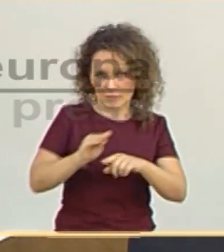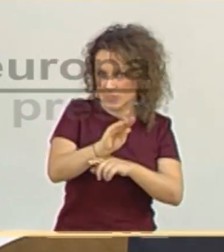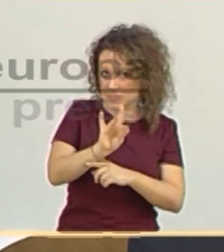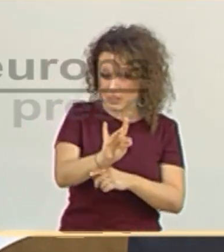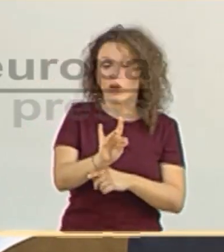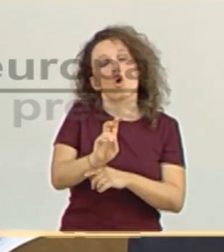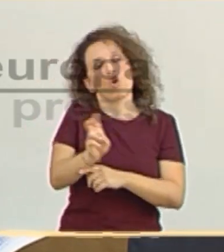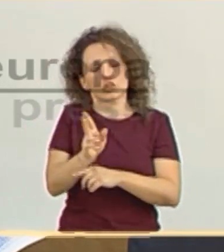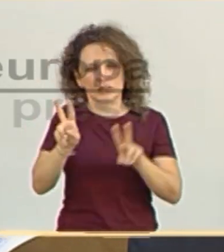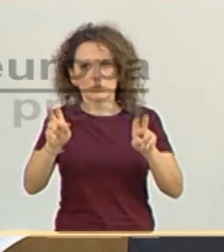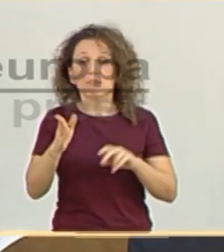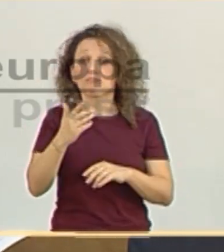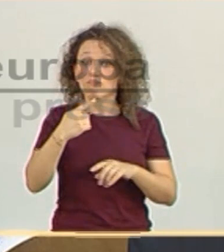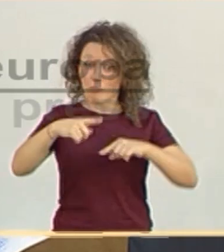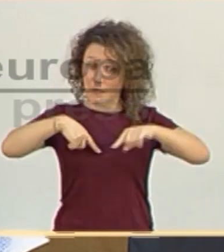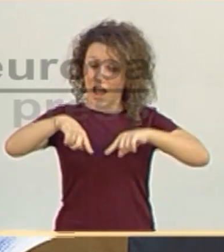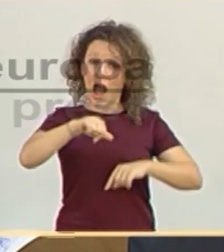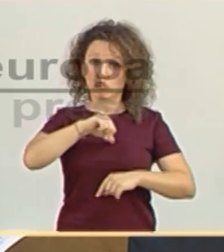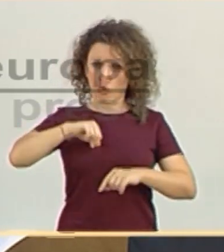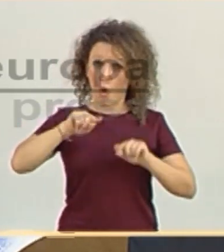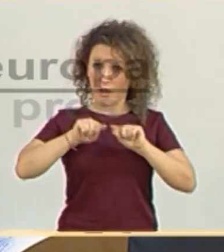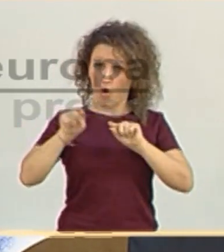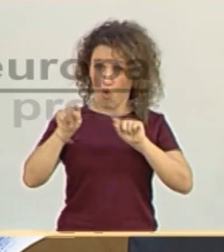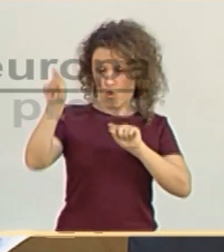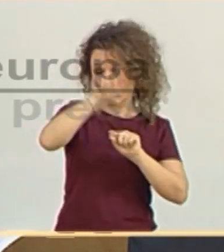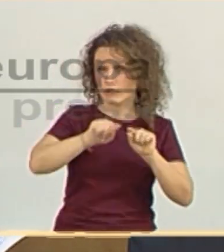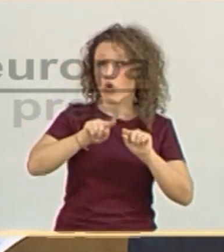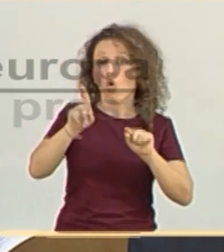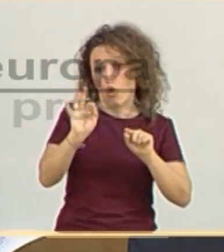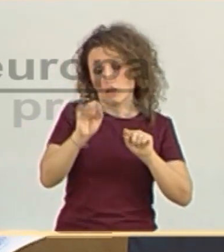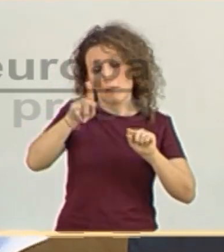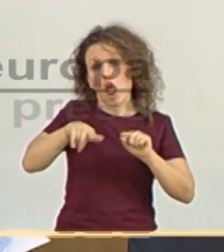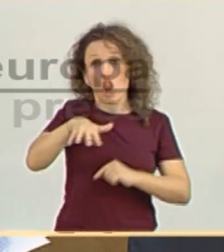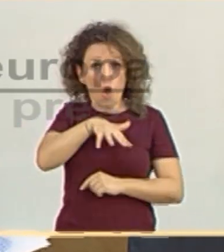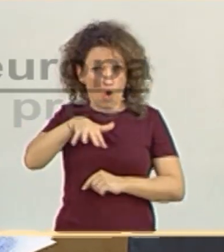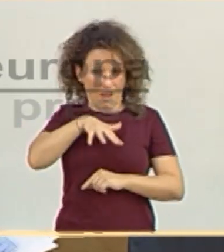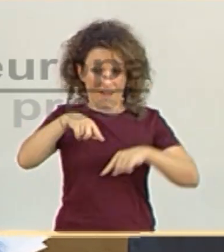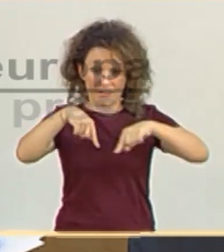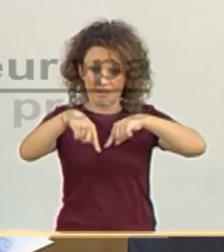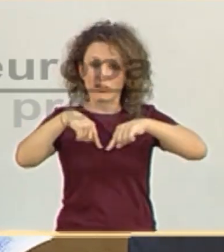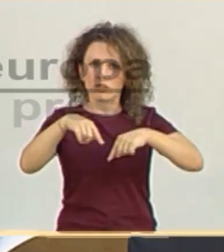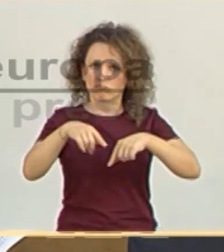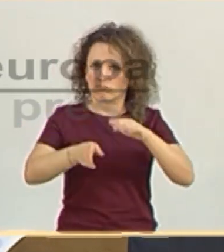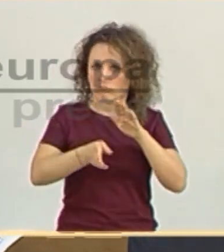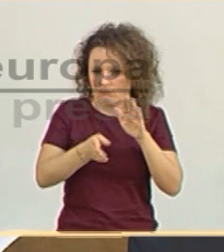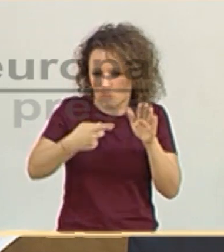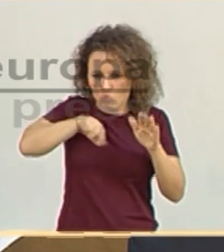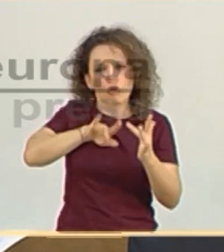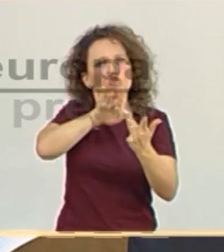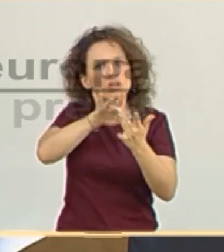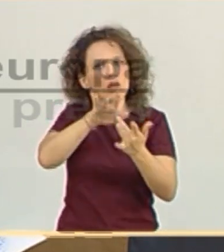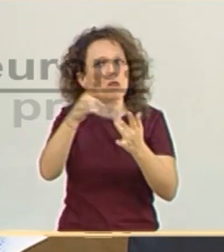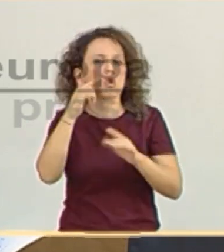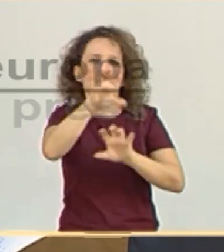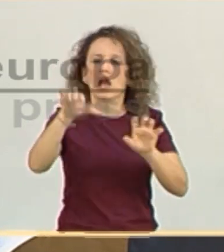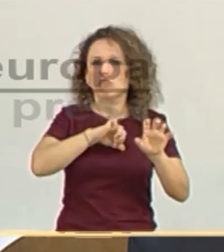plano de las comunidades autónomas, el transporte autonómico y también local. Estamos manteniendo contacto con las comunidades autónomas y con